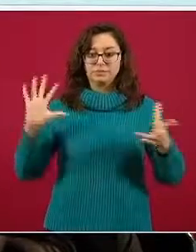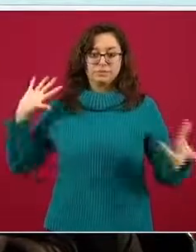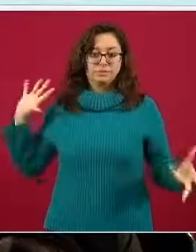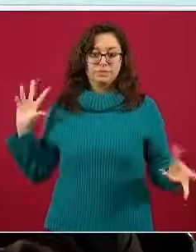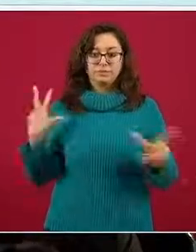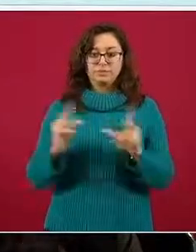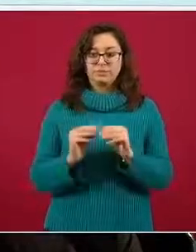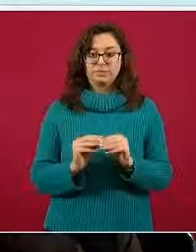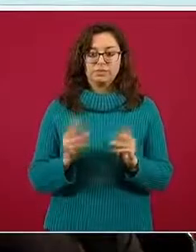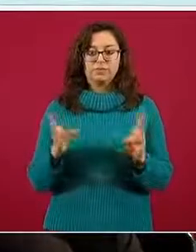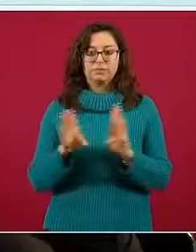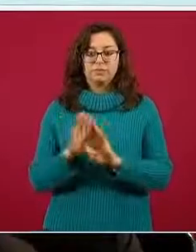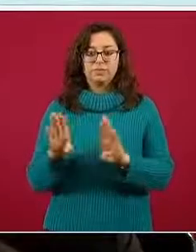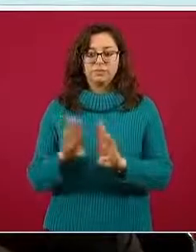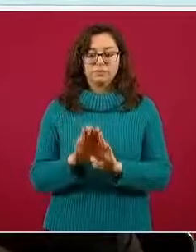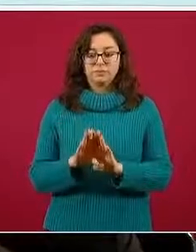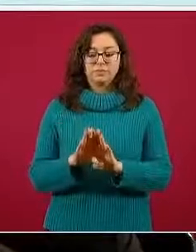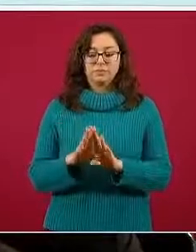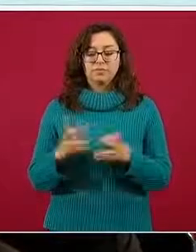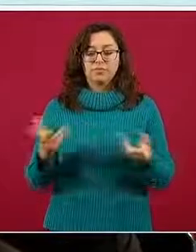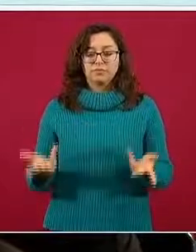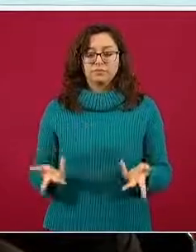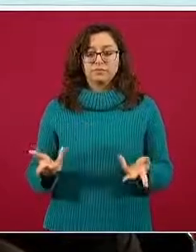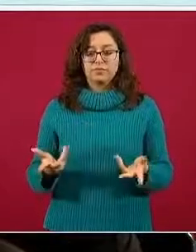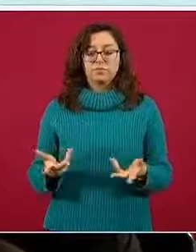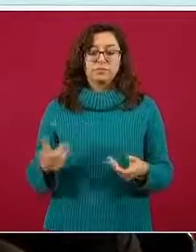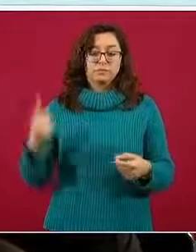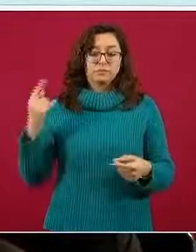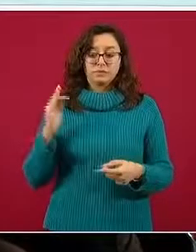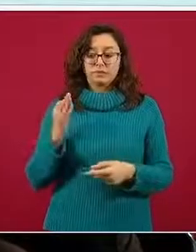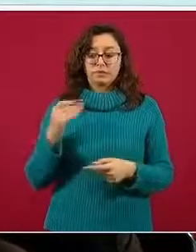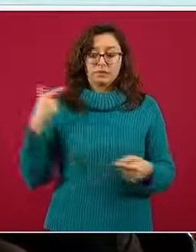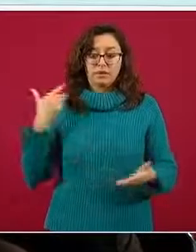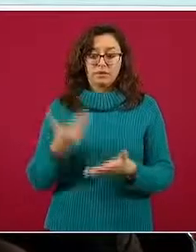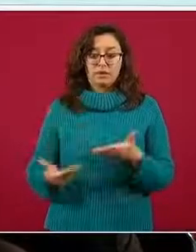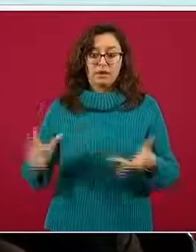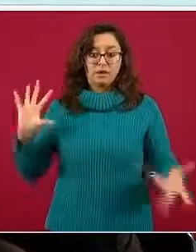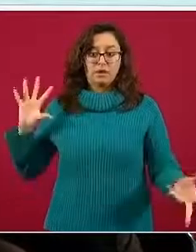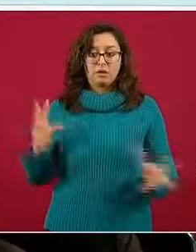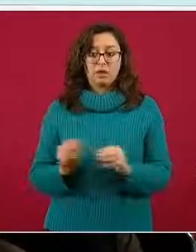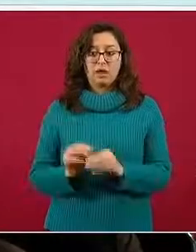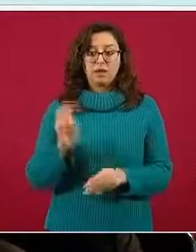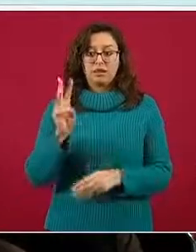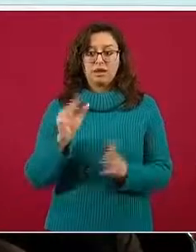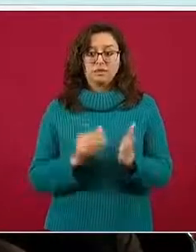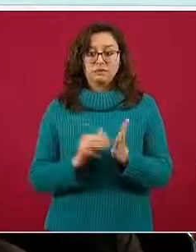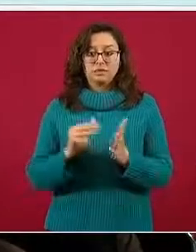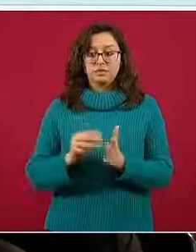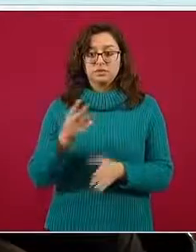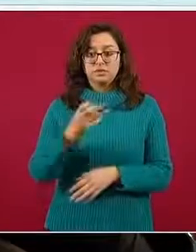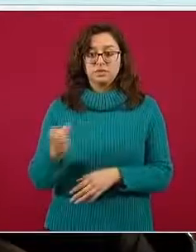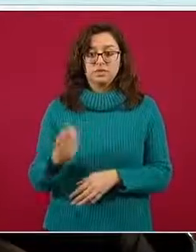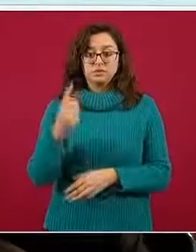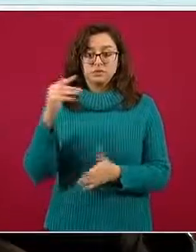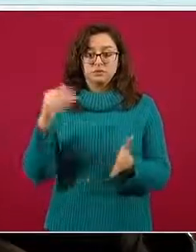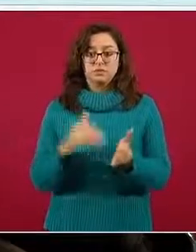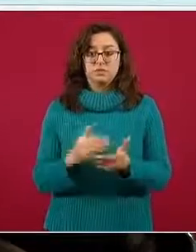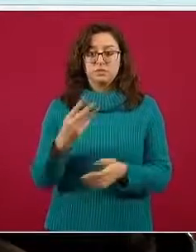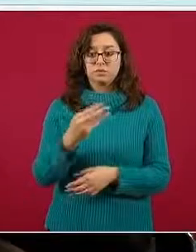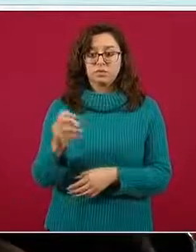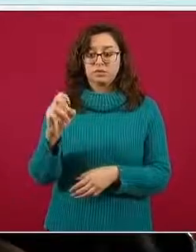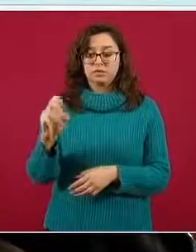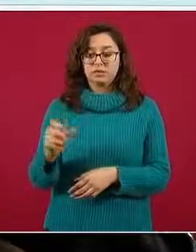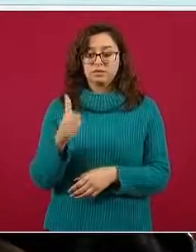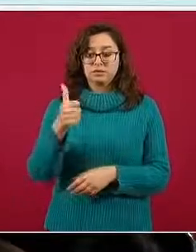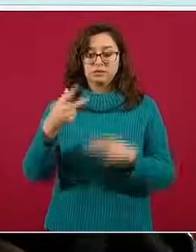por COVID-19, hasta el momento un total de 3 millones 301 mil 433 personas que han sido